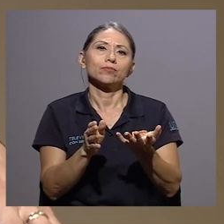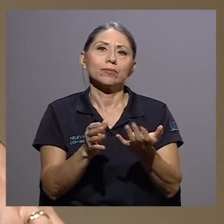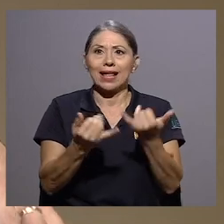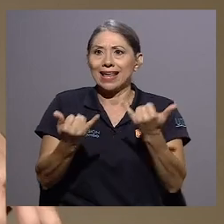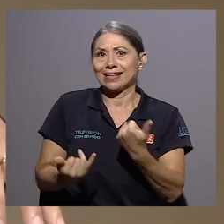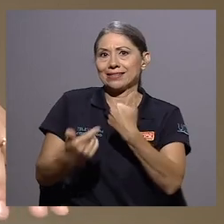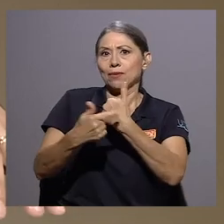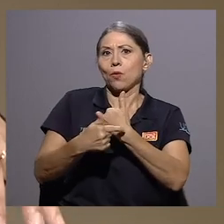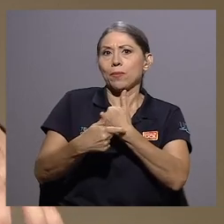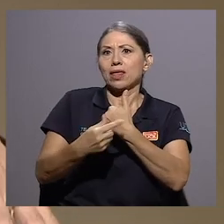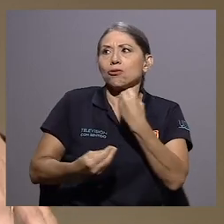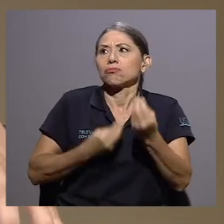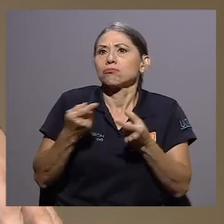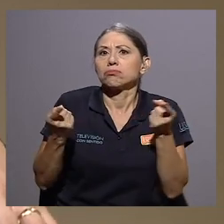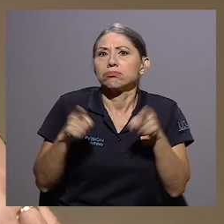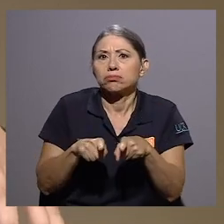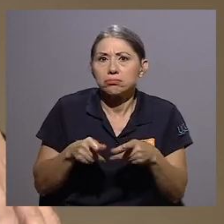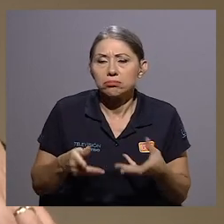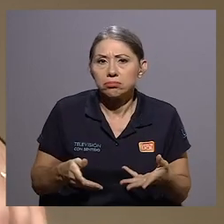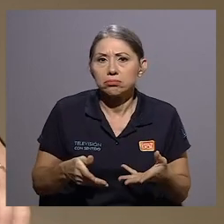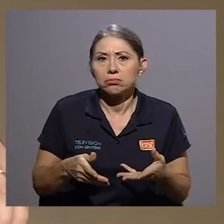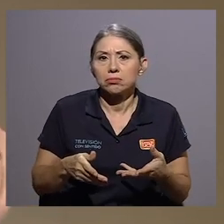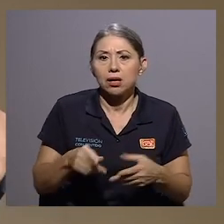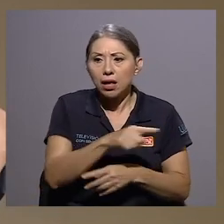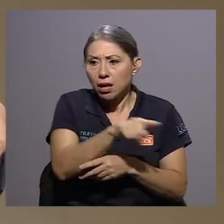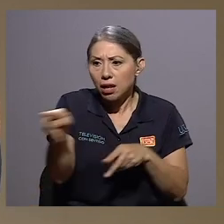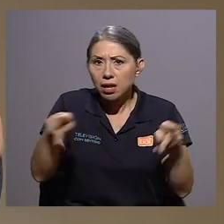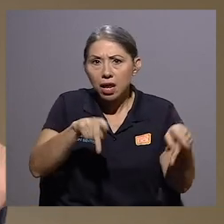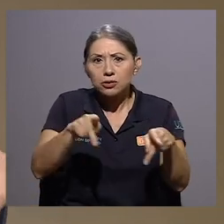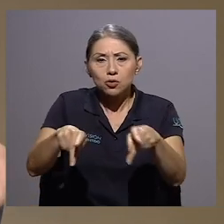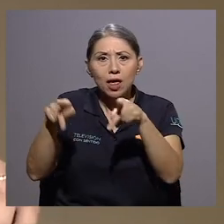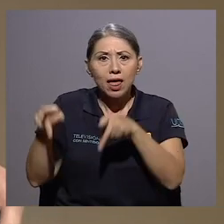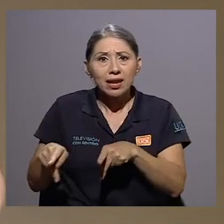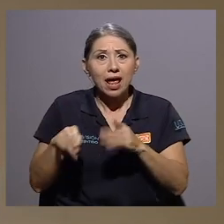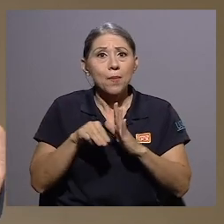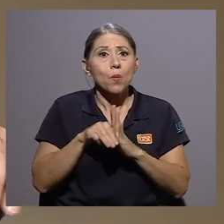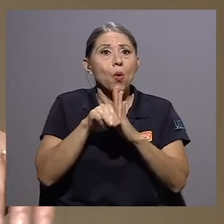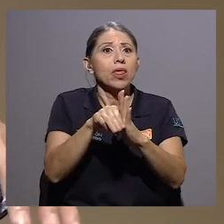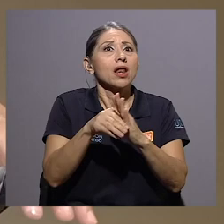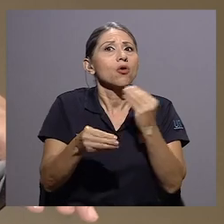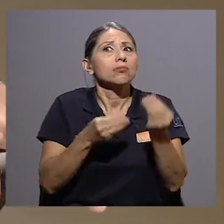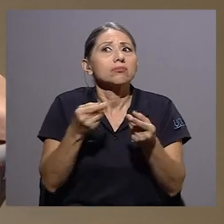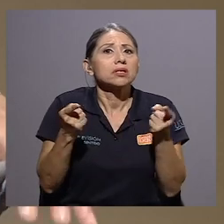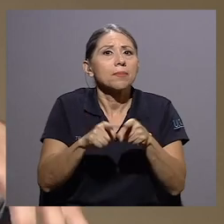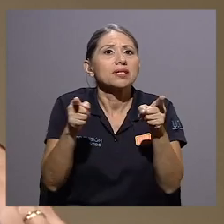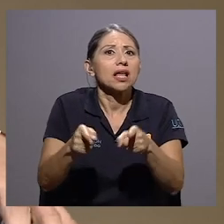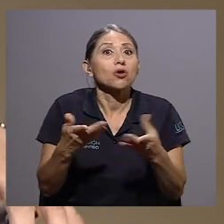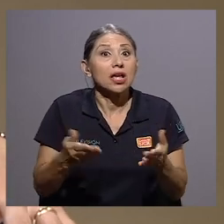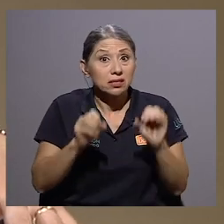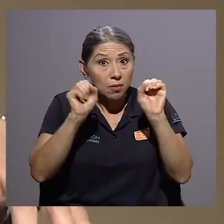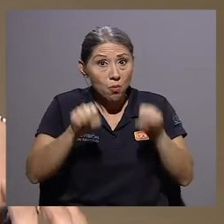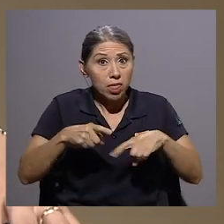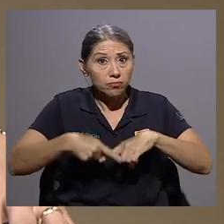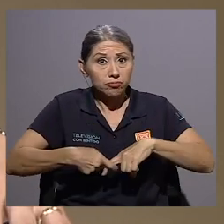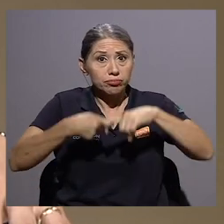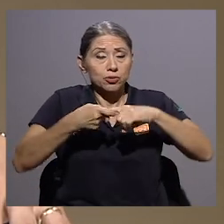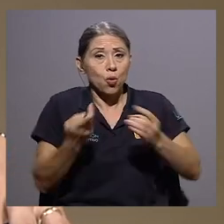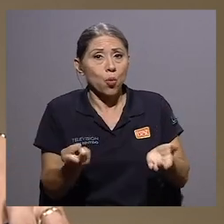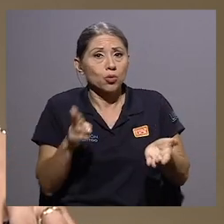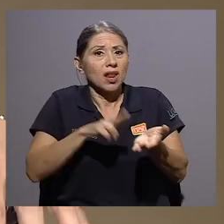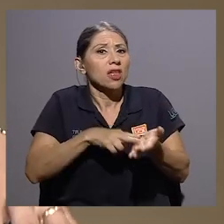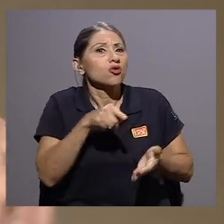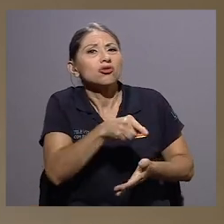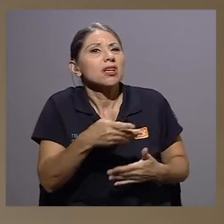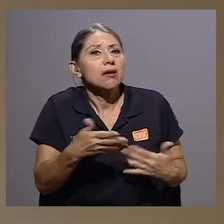modelo de entrega a la ciudadanía en este momento. Y el modelo de entrega es que se pueden suspender contratos.